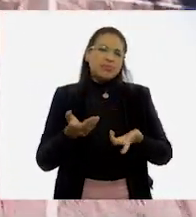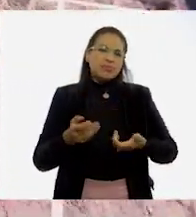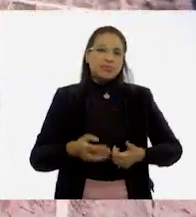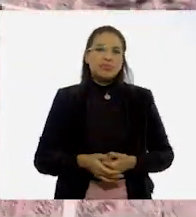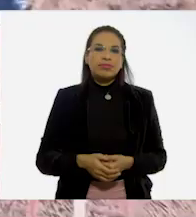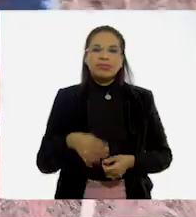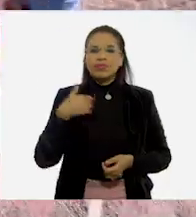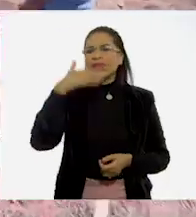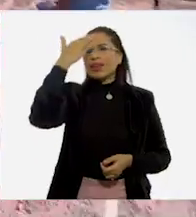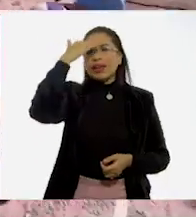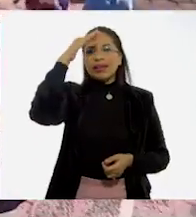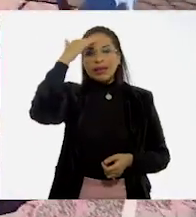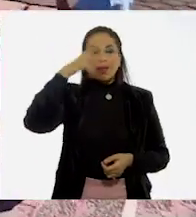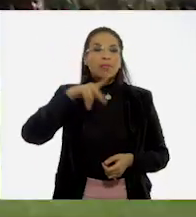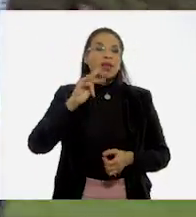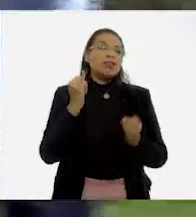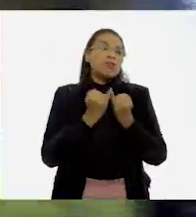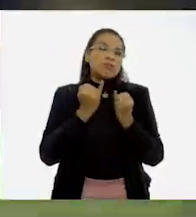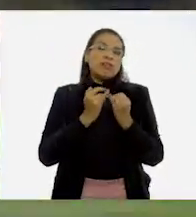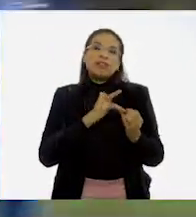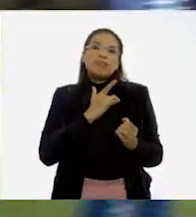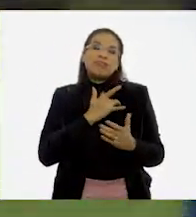Ya sé, pero da igual.